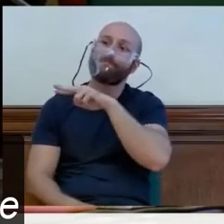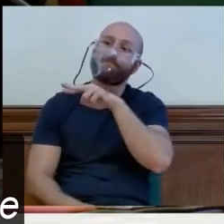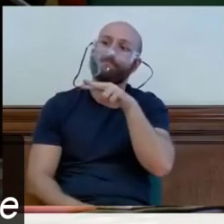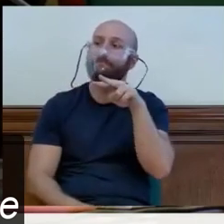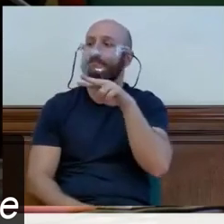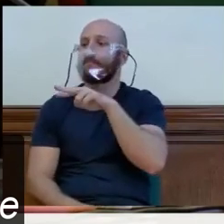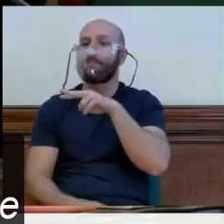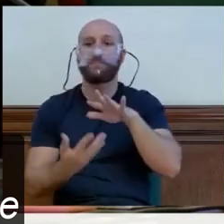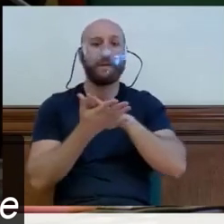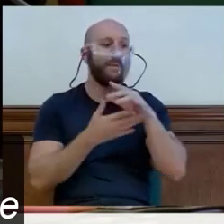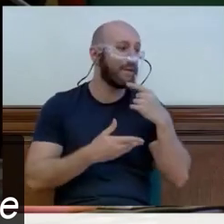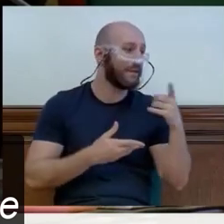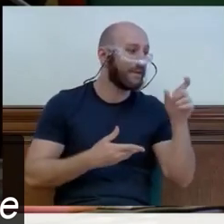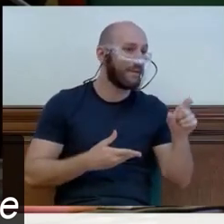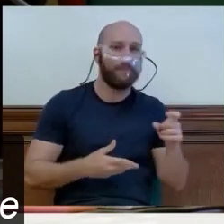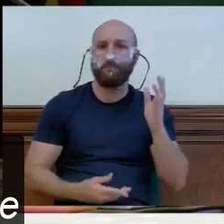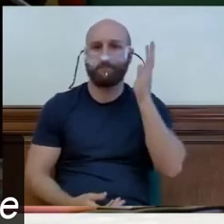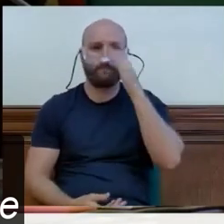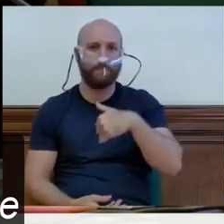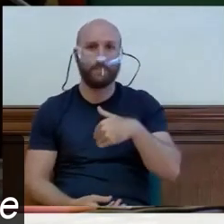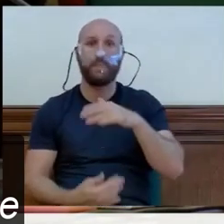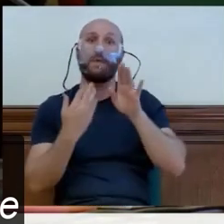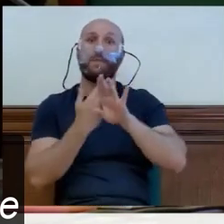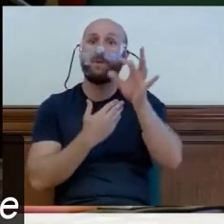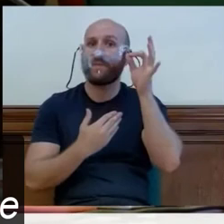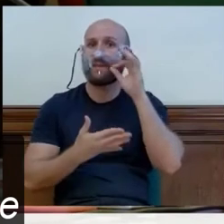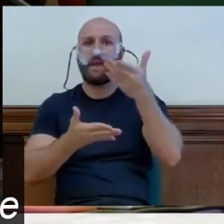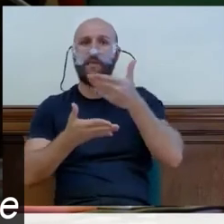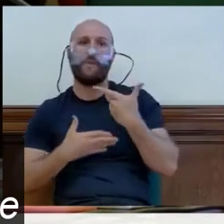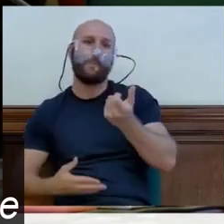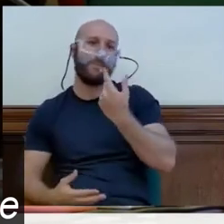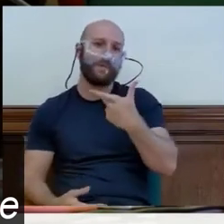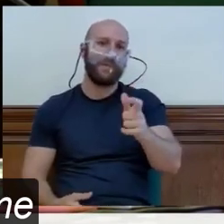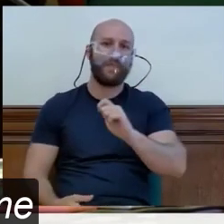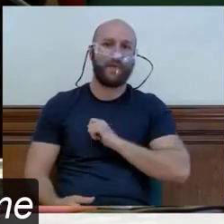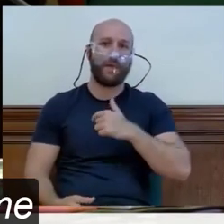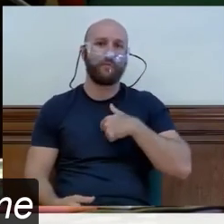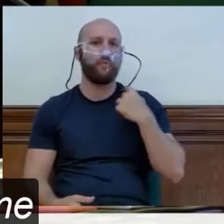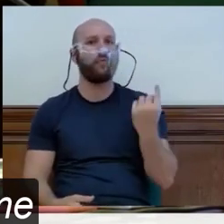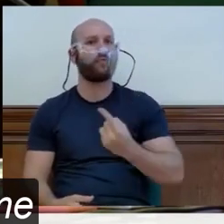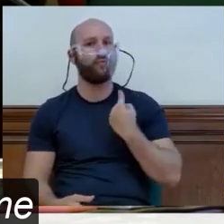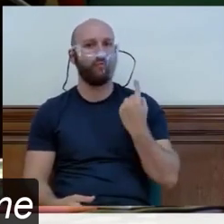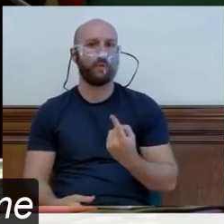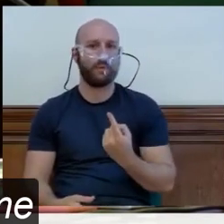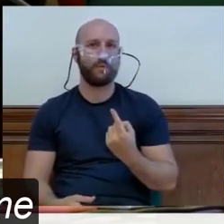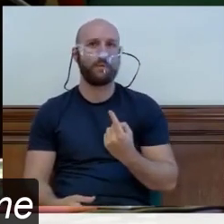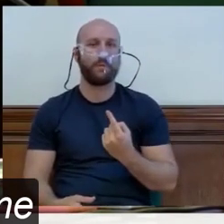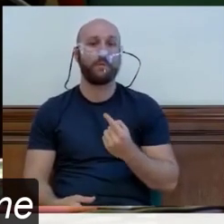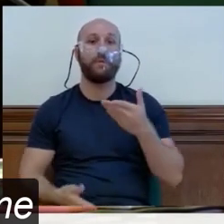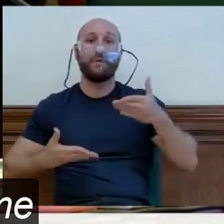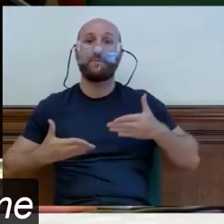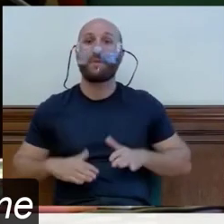con quien hablar. Mi vecina me sube las medicinas porque estoy sola. Solo veo a mi hijo un